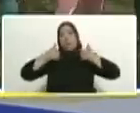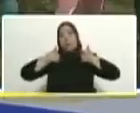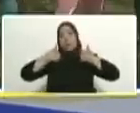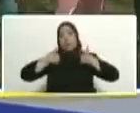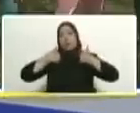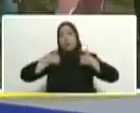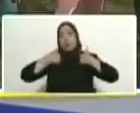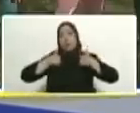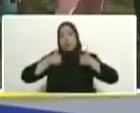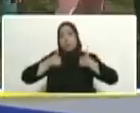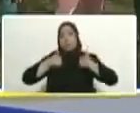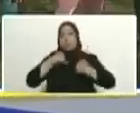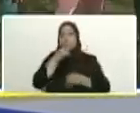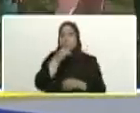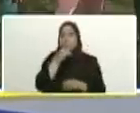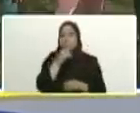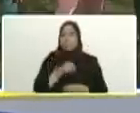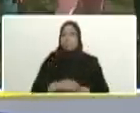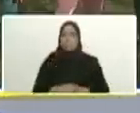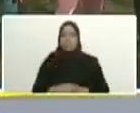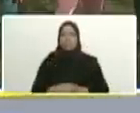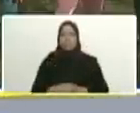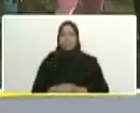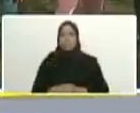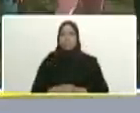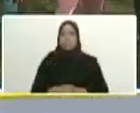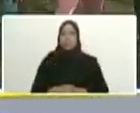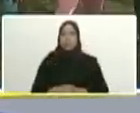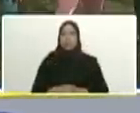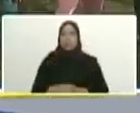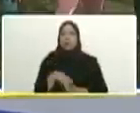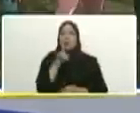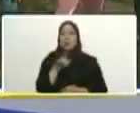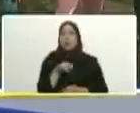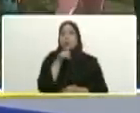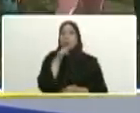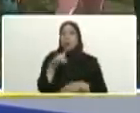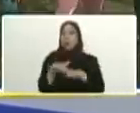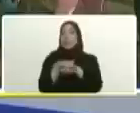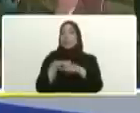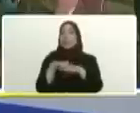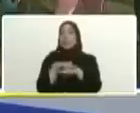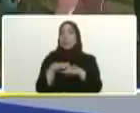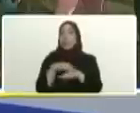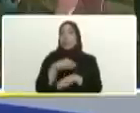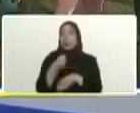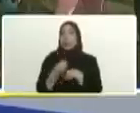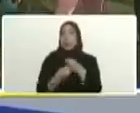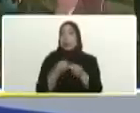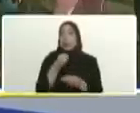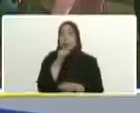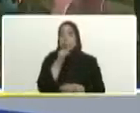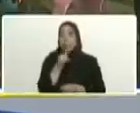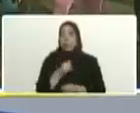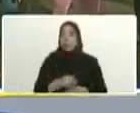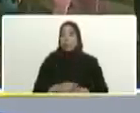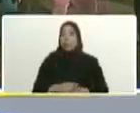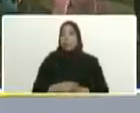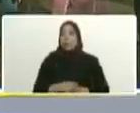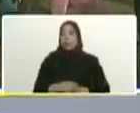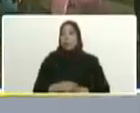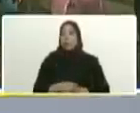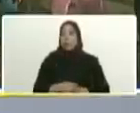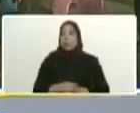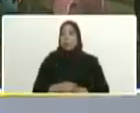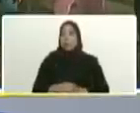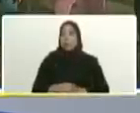cosas tan valiosas ¿no? también el ministro de interior justicia para Ceballos están tomando nota